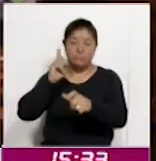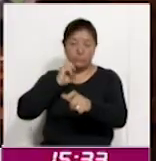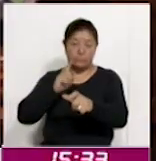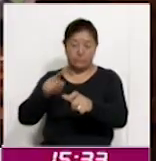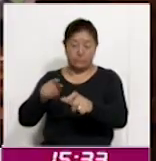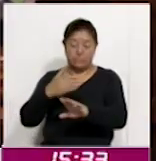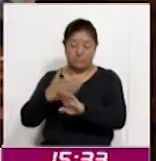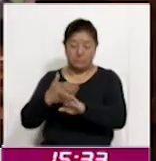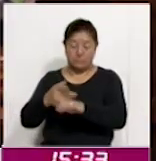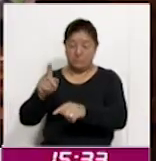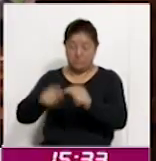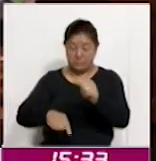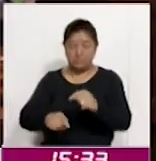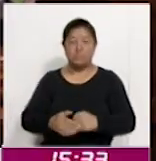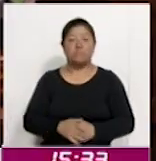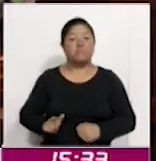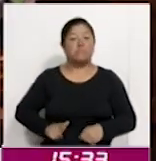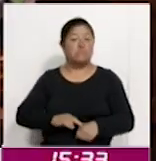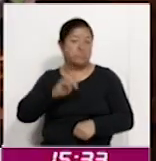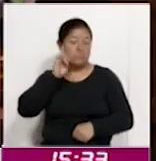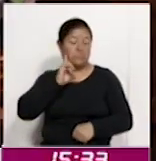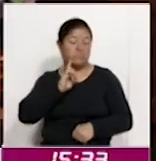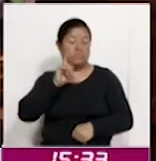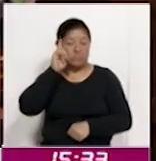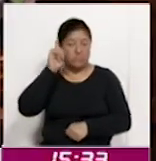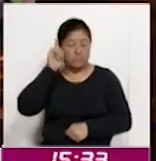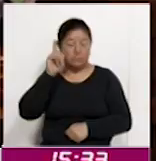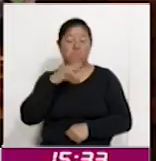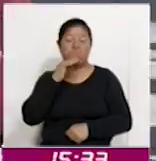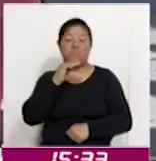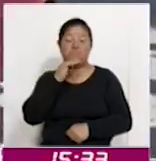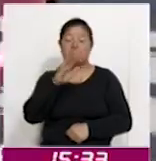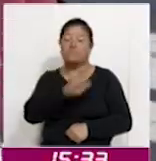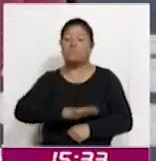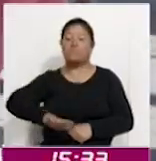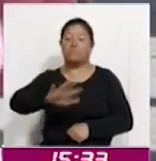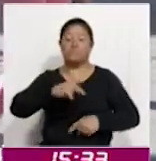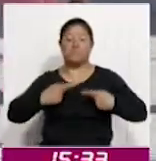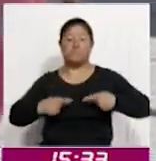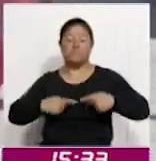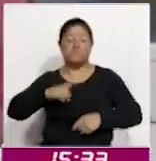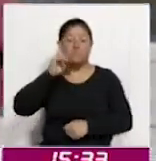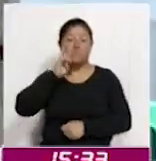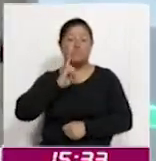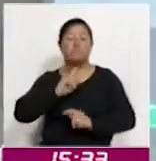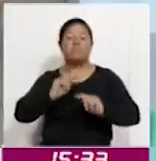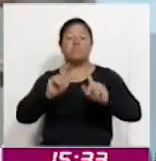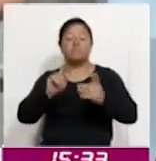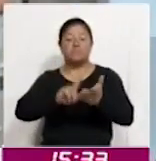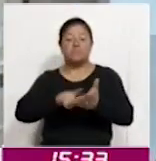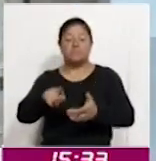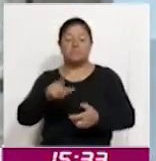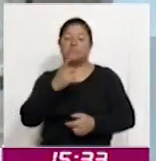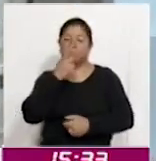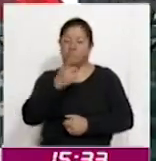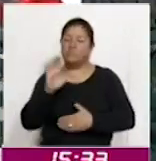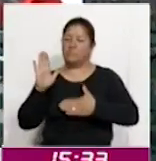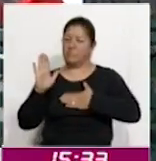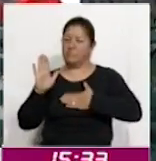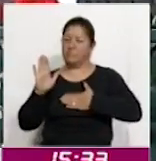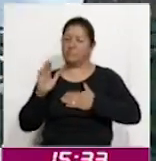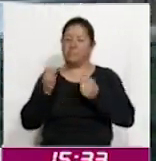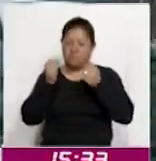la gobernadora Lorena Cuellar Cisneros envió un mensaje a la población femenina de Tlaxcala, en el que reiteró su compromiso de trabajar para